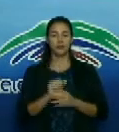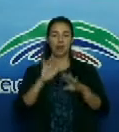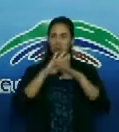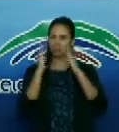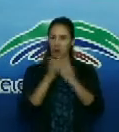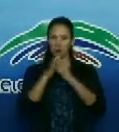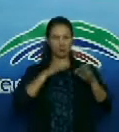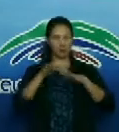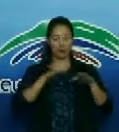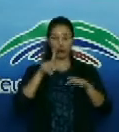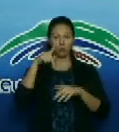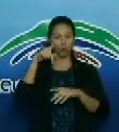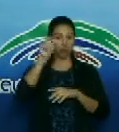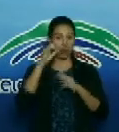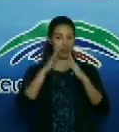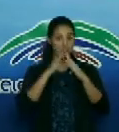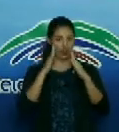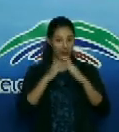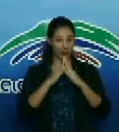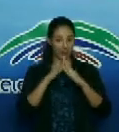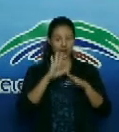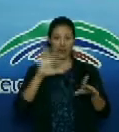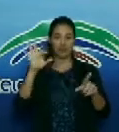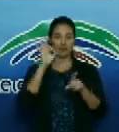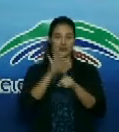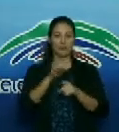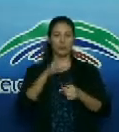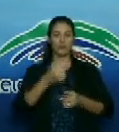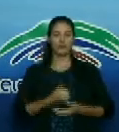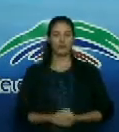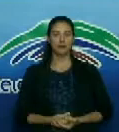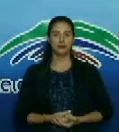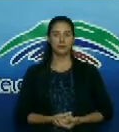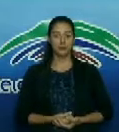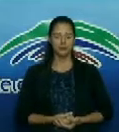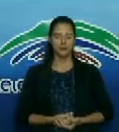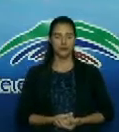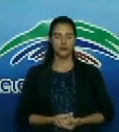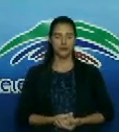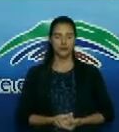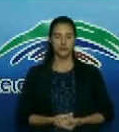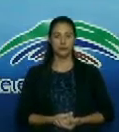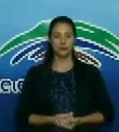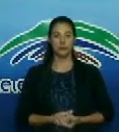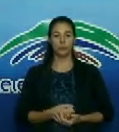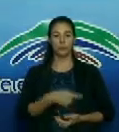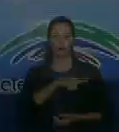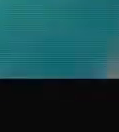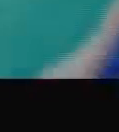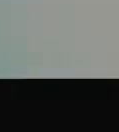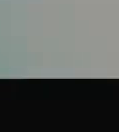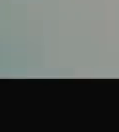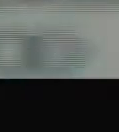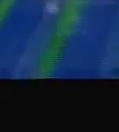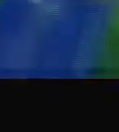listo. No se vaya de su casa porque ya comenzamos. Tú en casa y nosotros contigo.